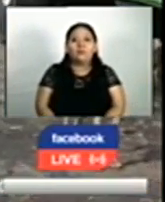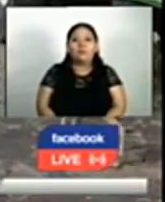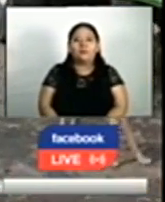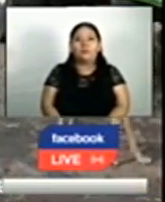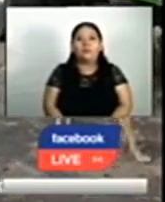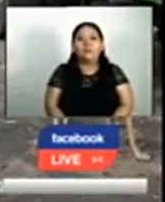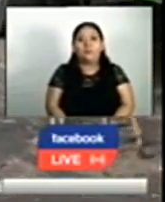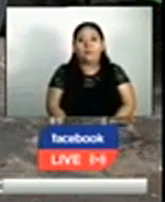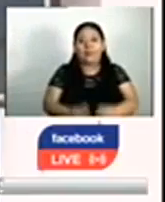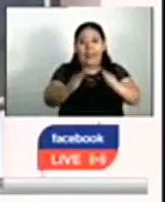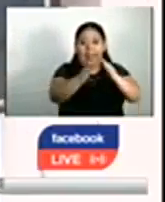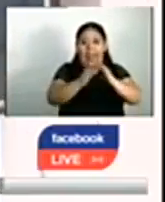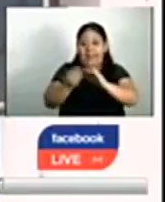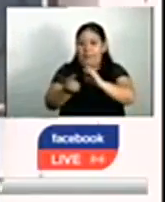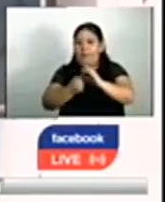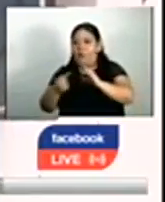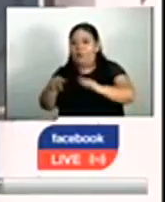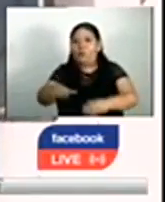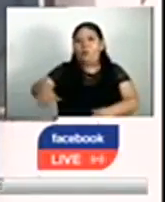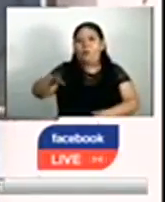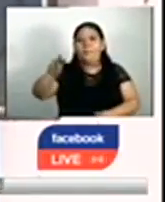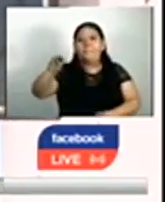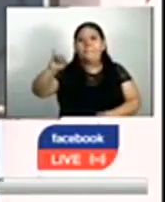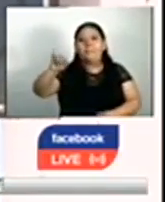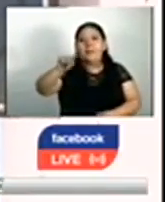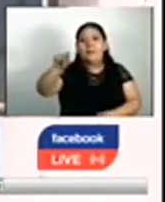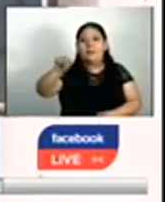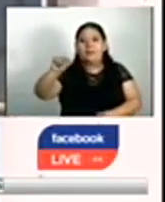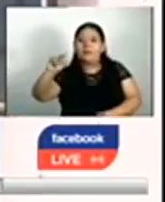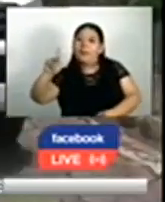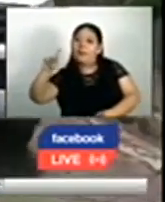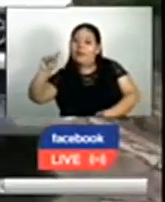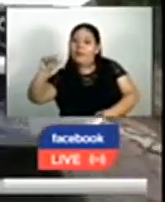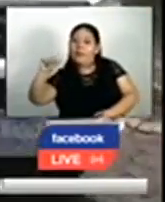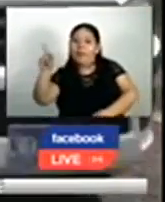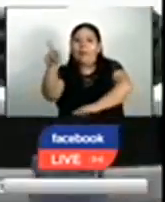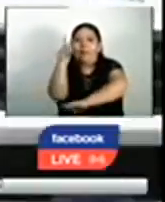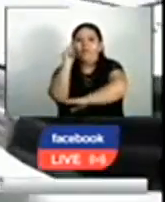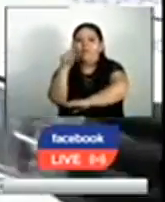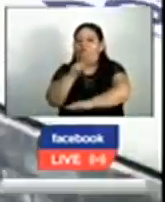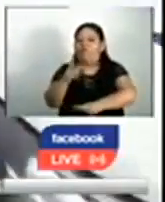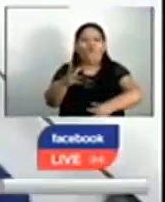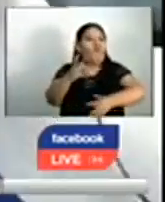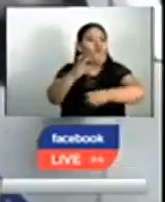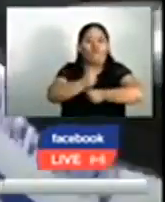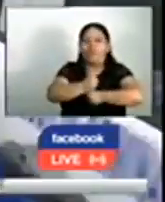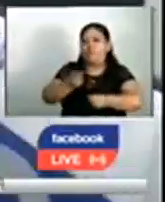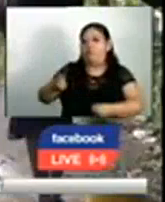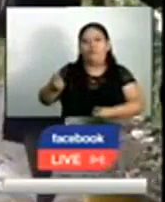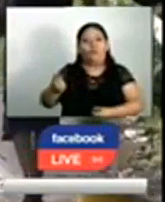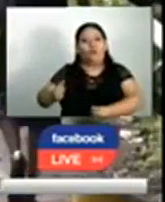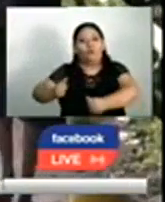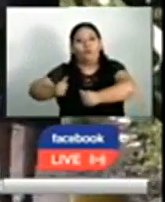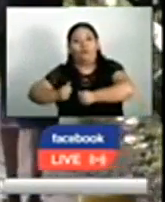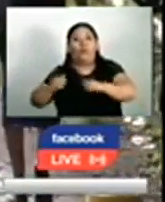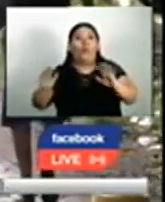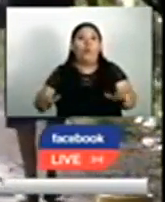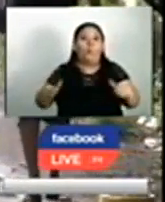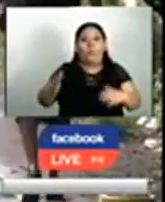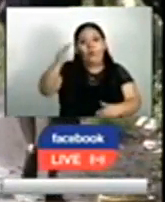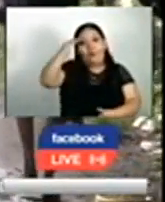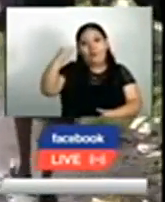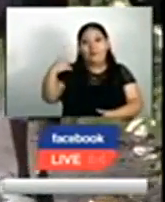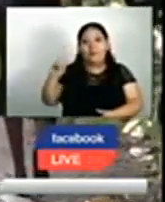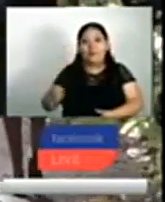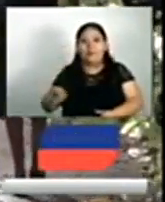Los habitantes del cantón Misata en Teotepeque en la libertad ya no confían en las autoridades de seguridad luego de que una menor de